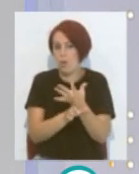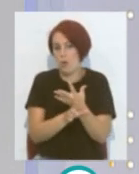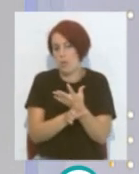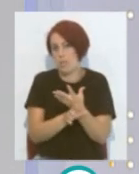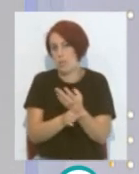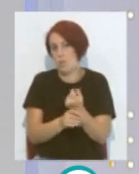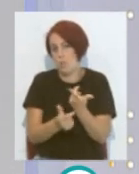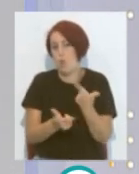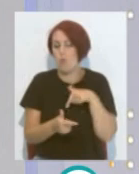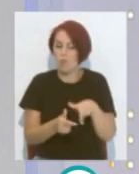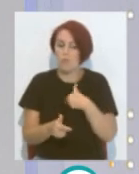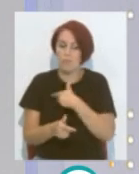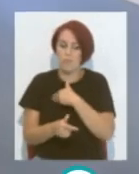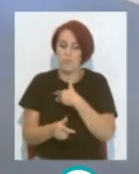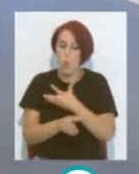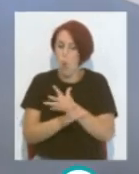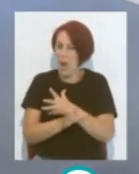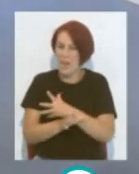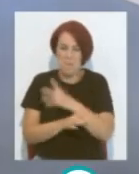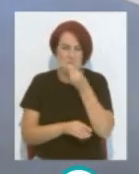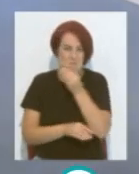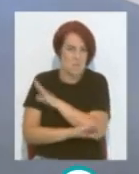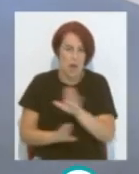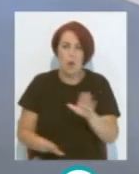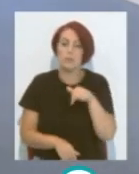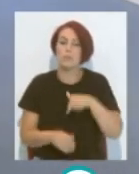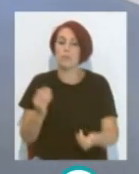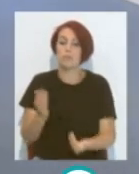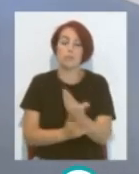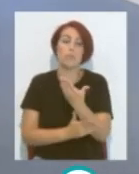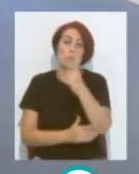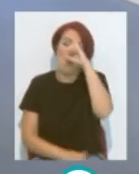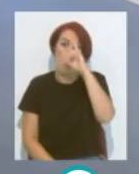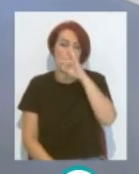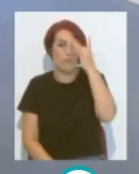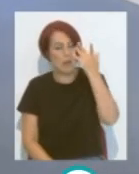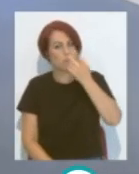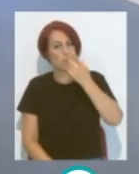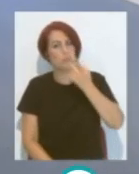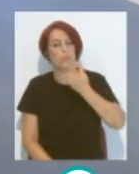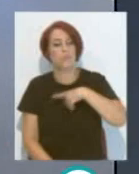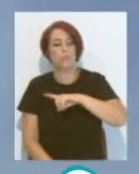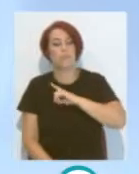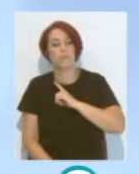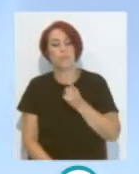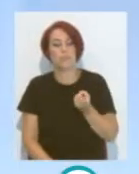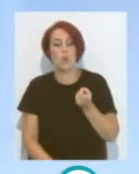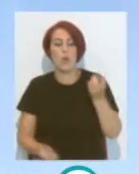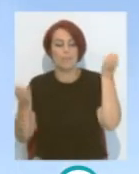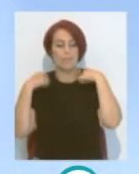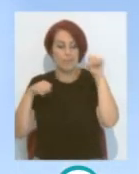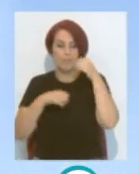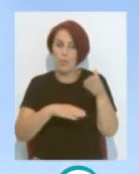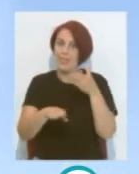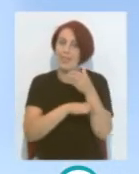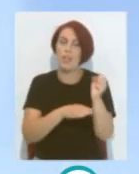dejen todo En el terreno de juego Y esta mañana Por fin Podíamos Volver Al entrenamiento